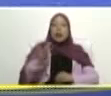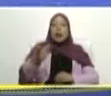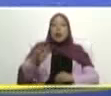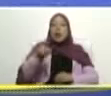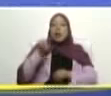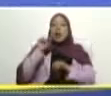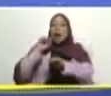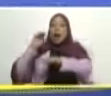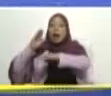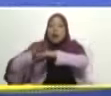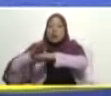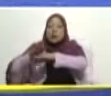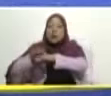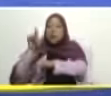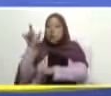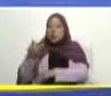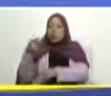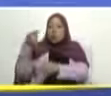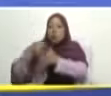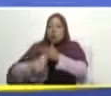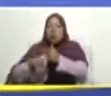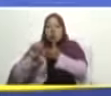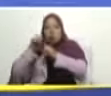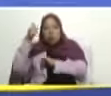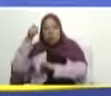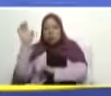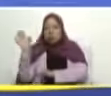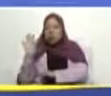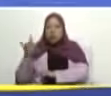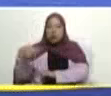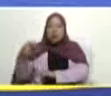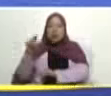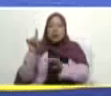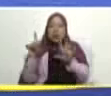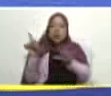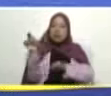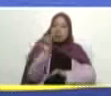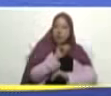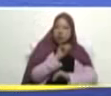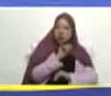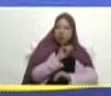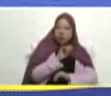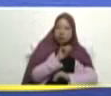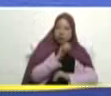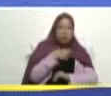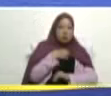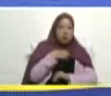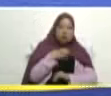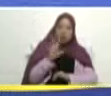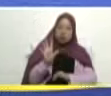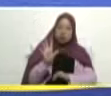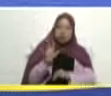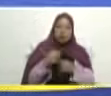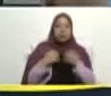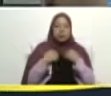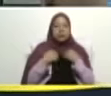Montezuma tiene prohibido dormir en los próximos 6 meses bueno